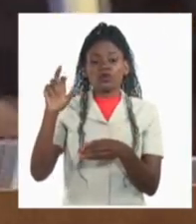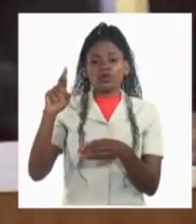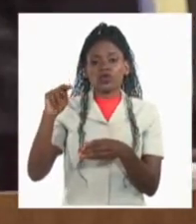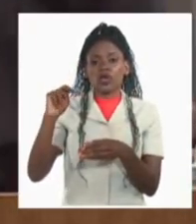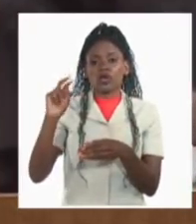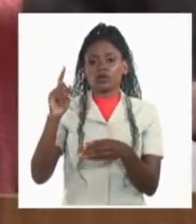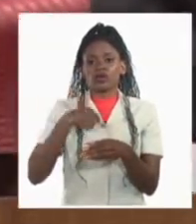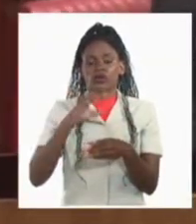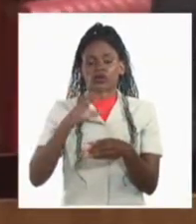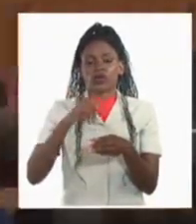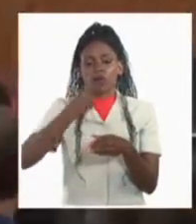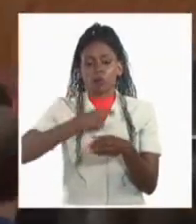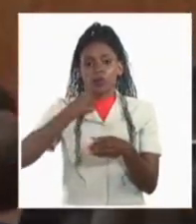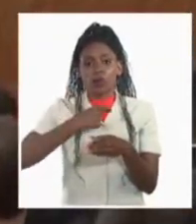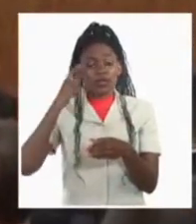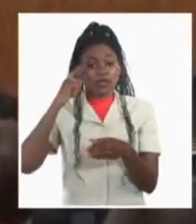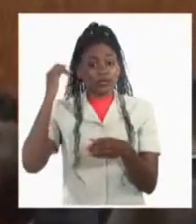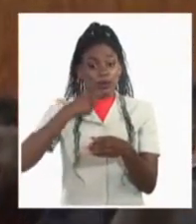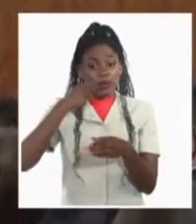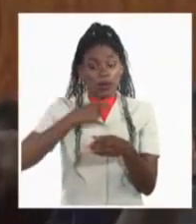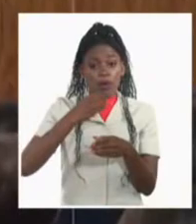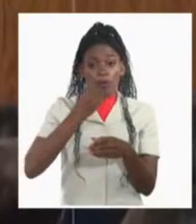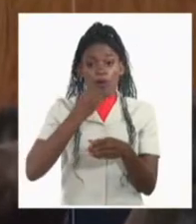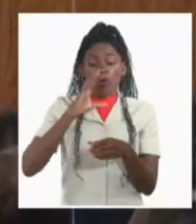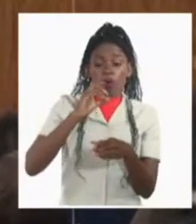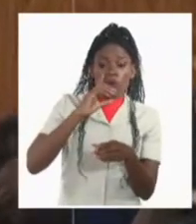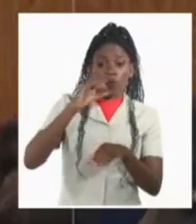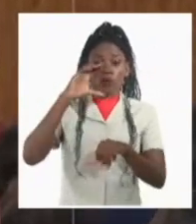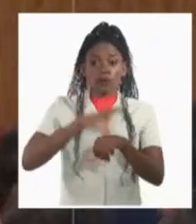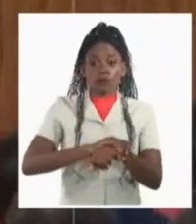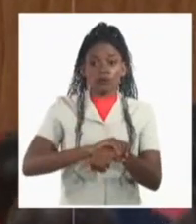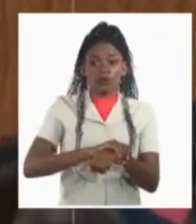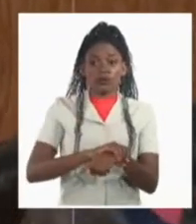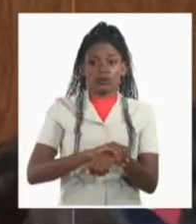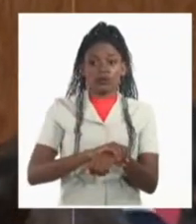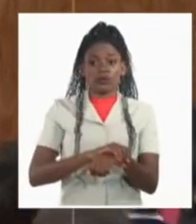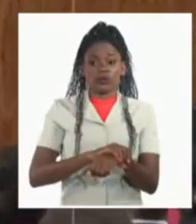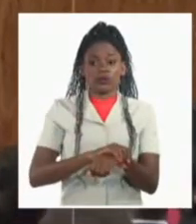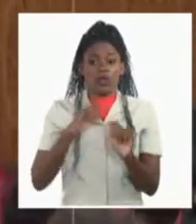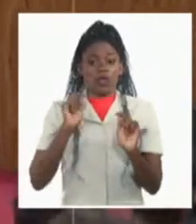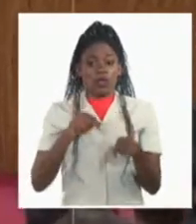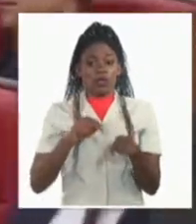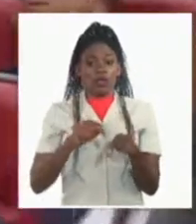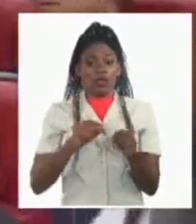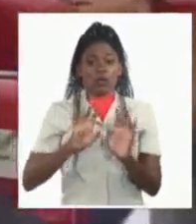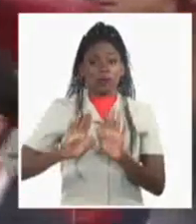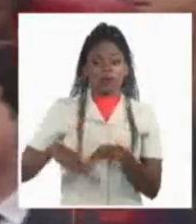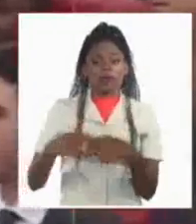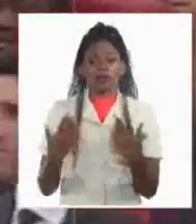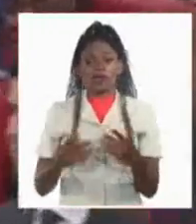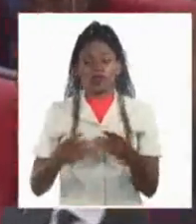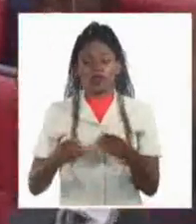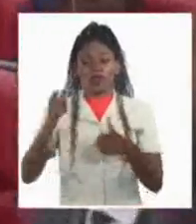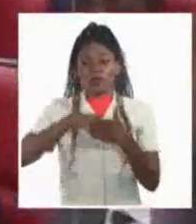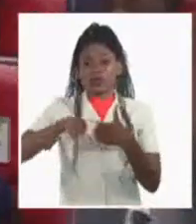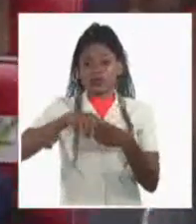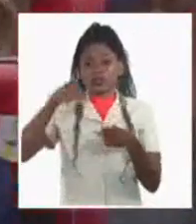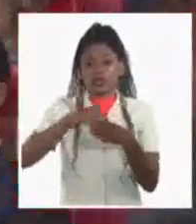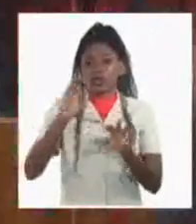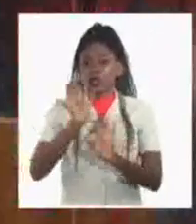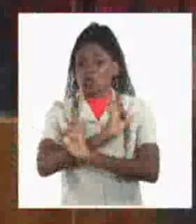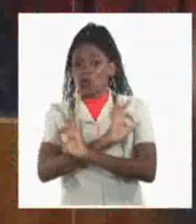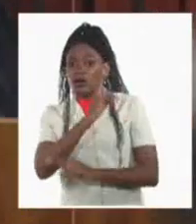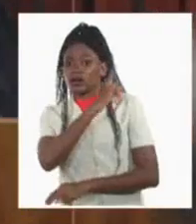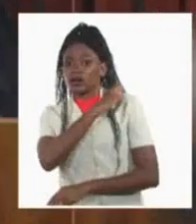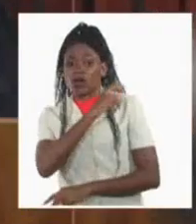donde se decide su futuro político, pero si obtiene una sentencia adversa, quedaría inhabilitado para ser candidato a cualquier cargo durante